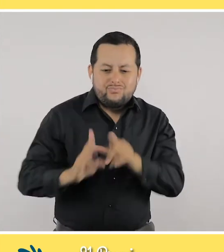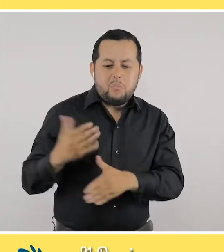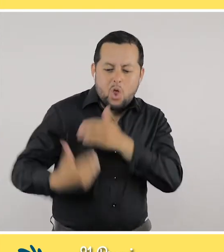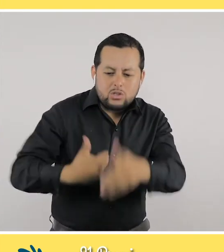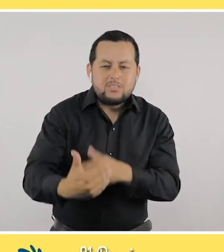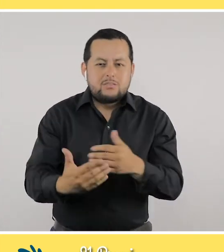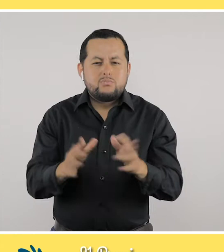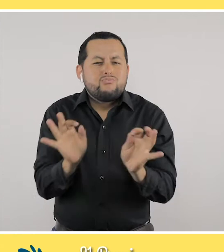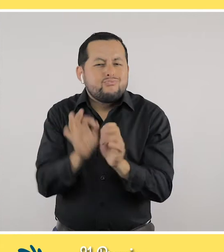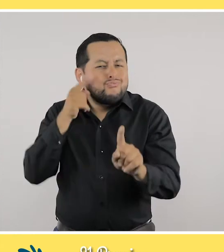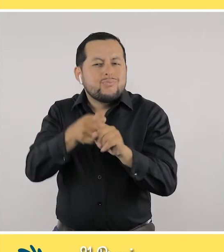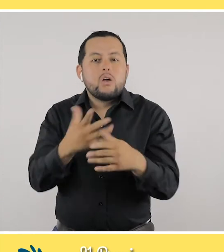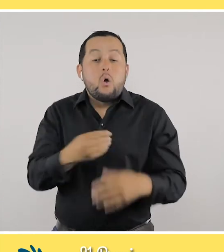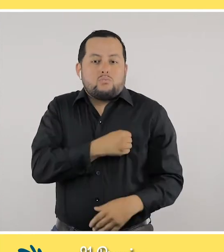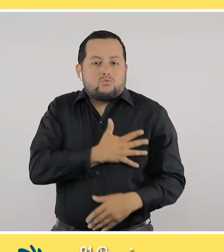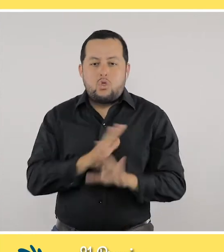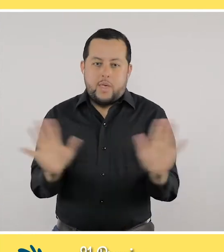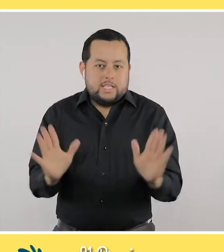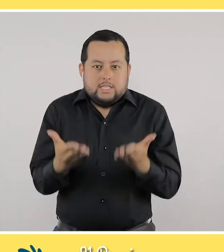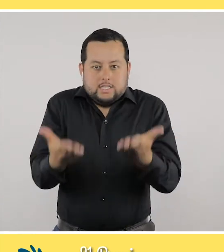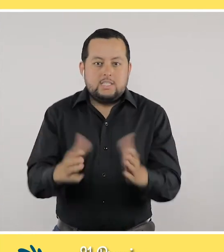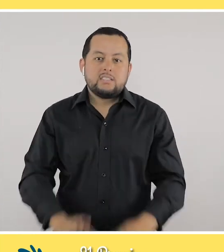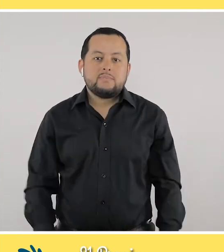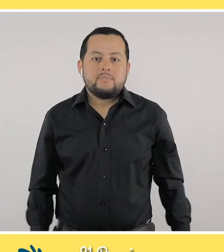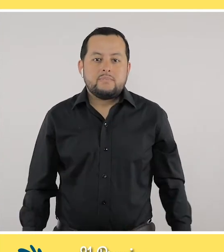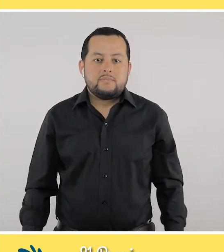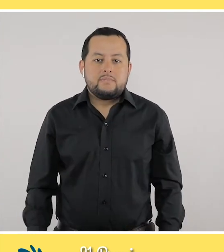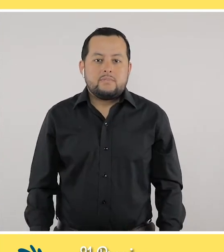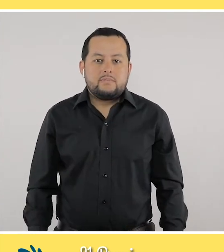supremamente comprometidas con los procesos. Simplemente quieren una oportunidad.